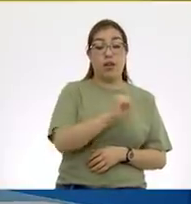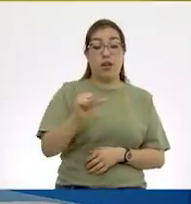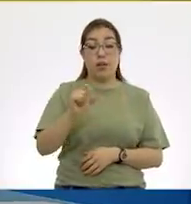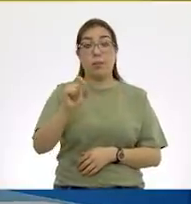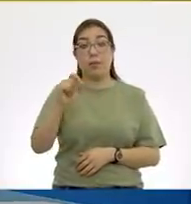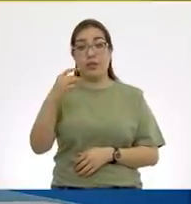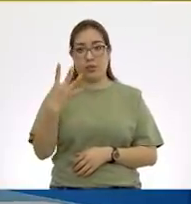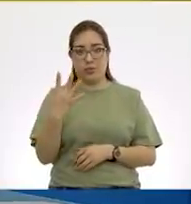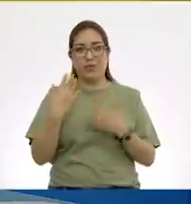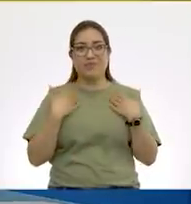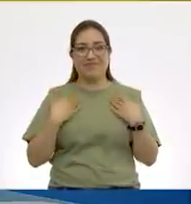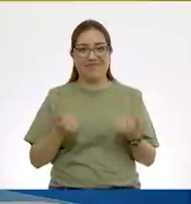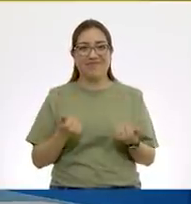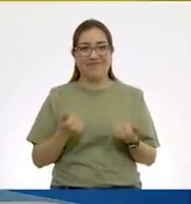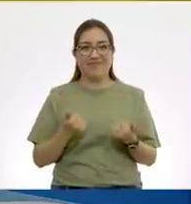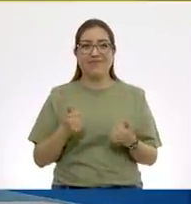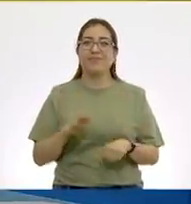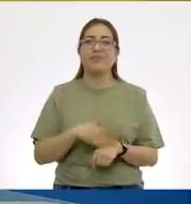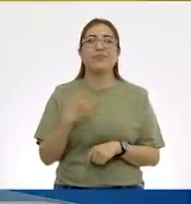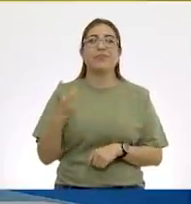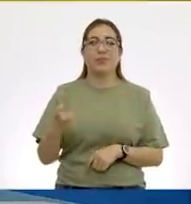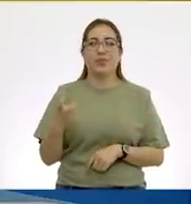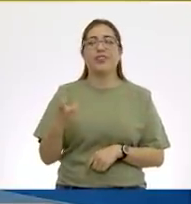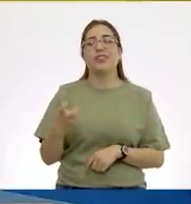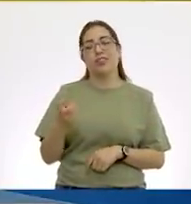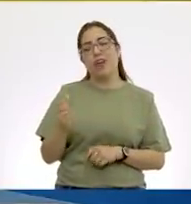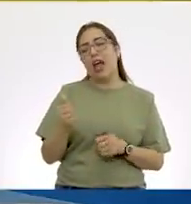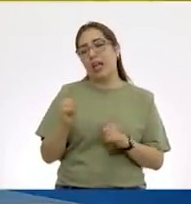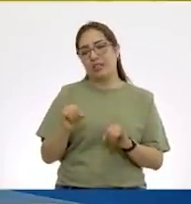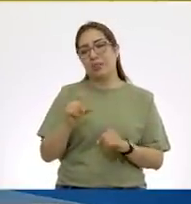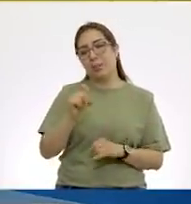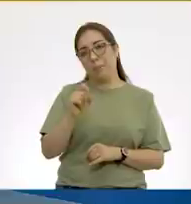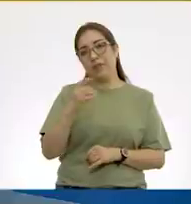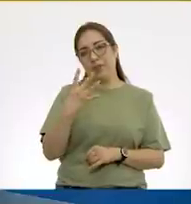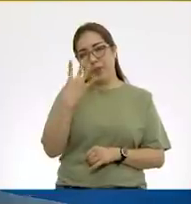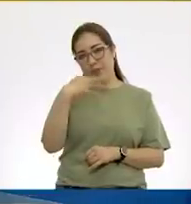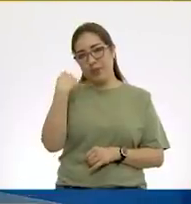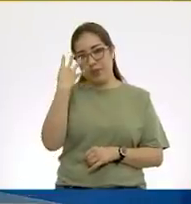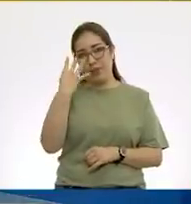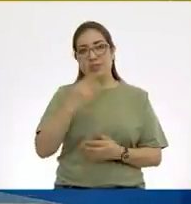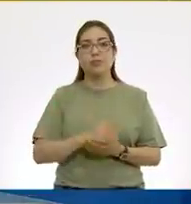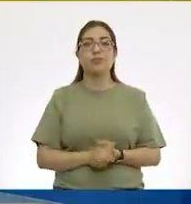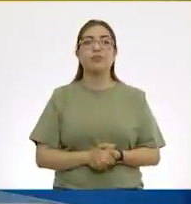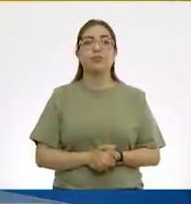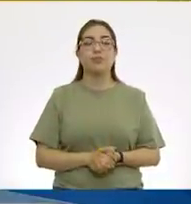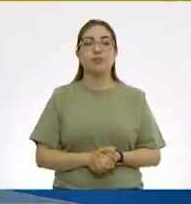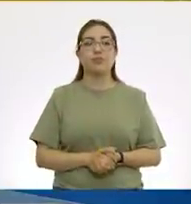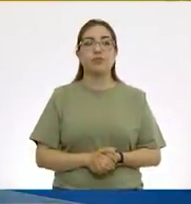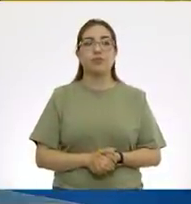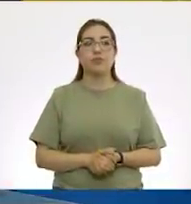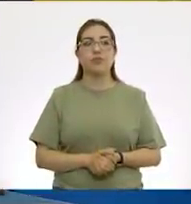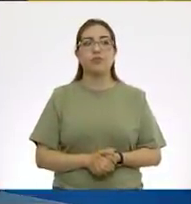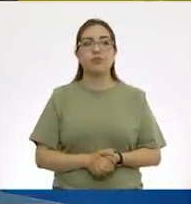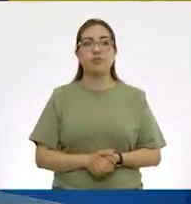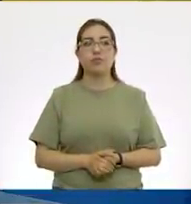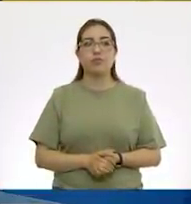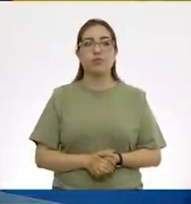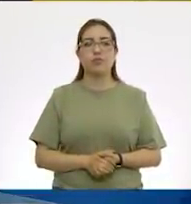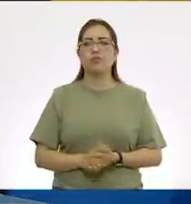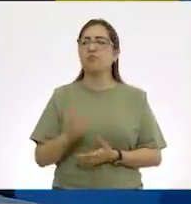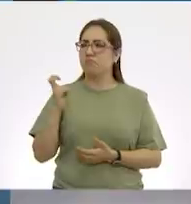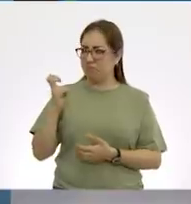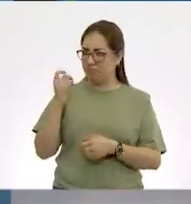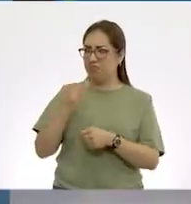acuerdo? Sí. Por eso se dice que está configurado de esa manera. Y para ello, pues me gustaría como que pusiéramos en